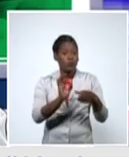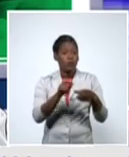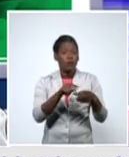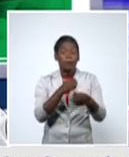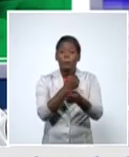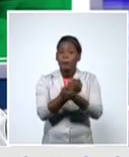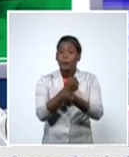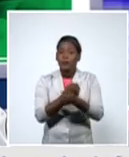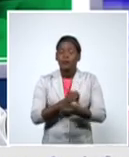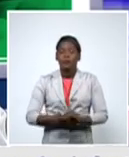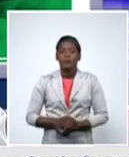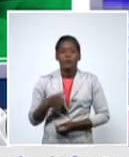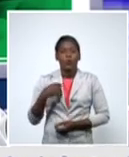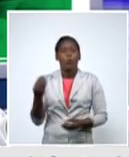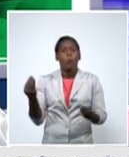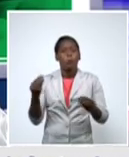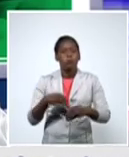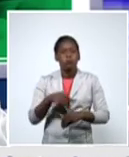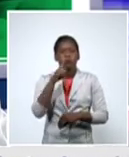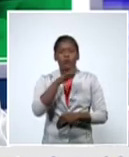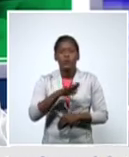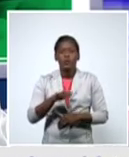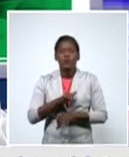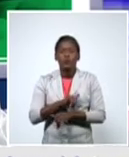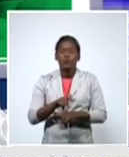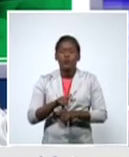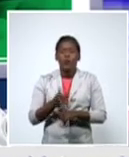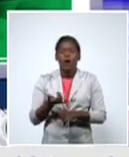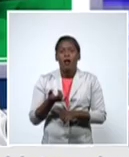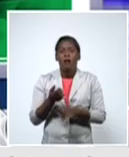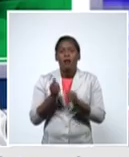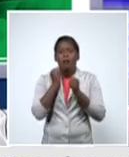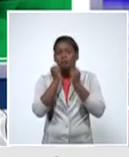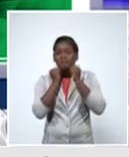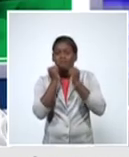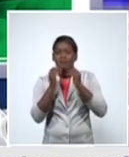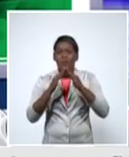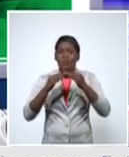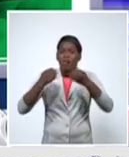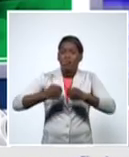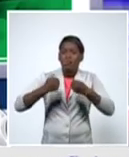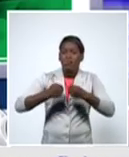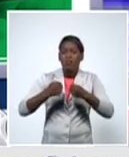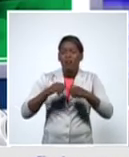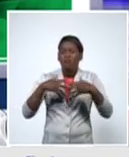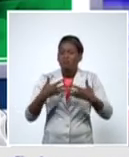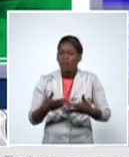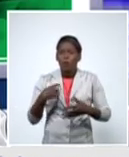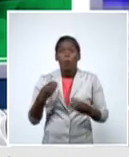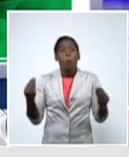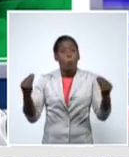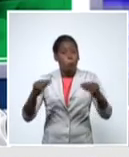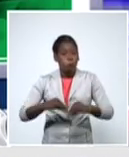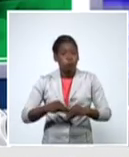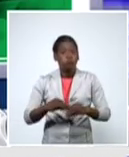un niño encerrado no es fácil y ya cuando empiezan un poquito que a despuntar